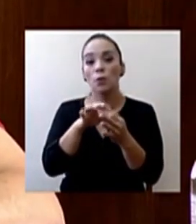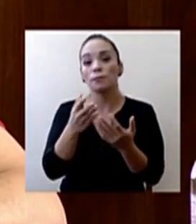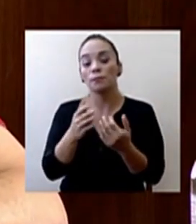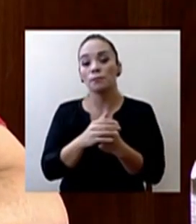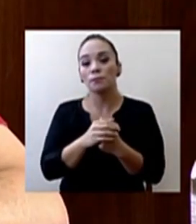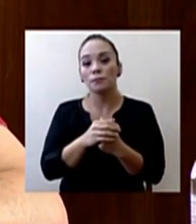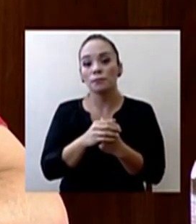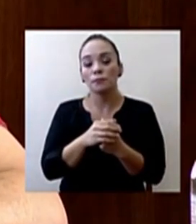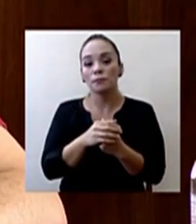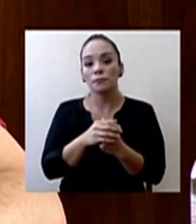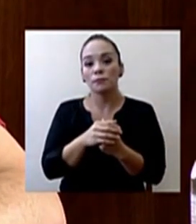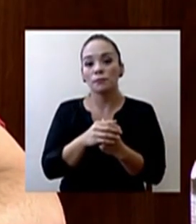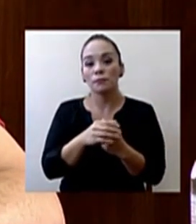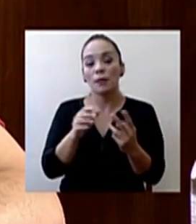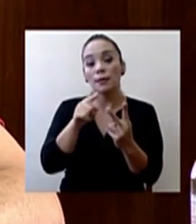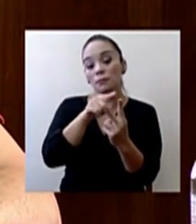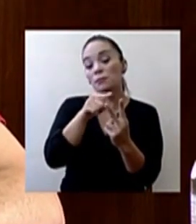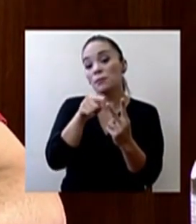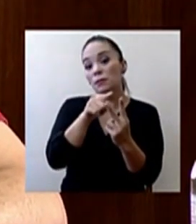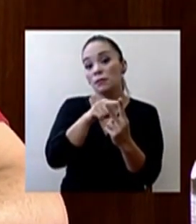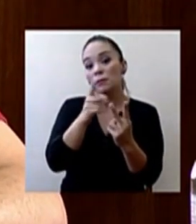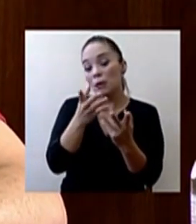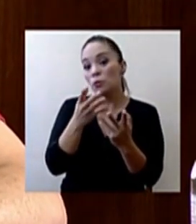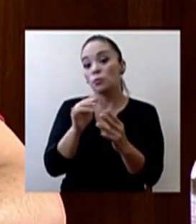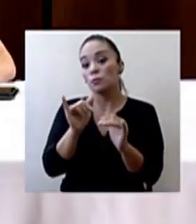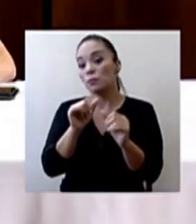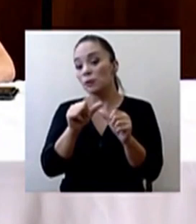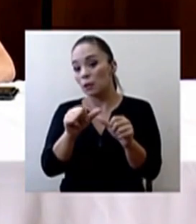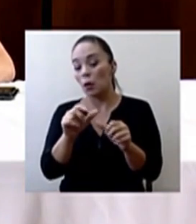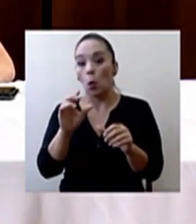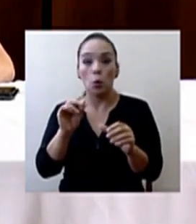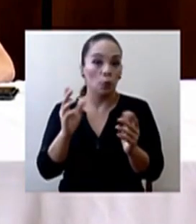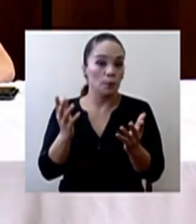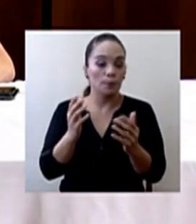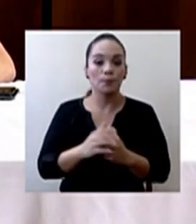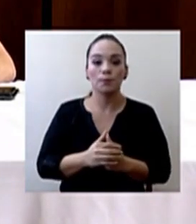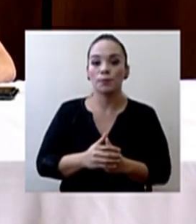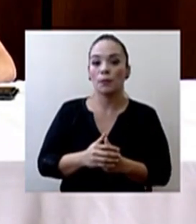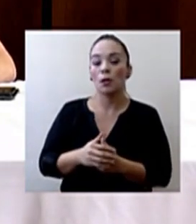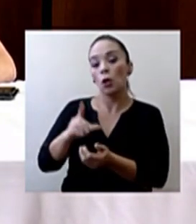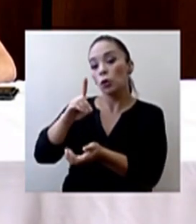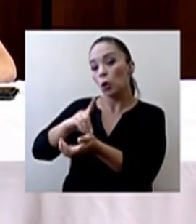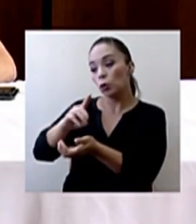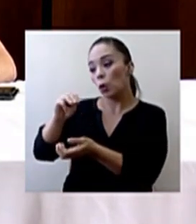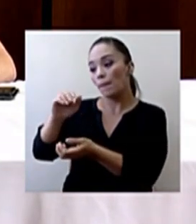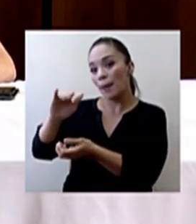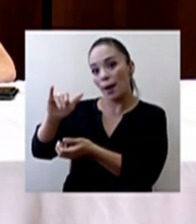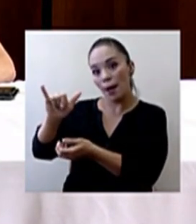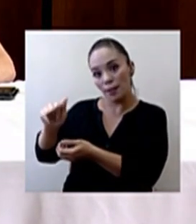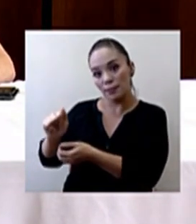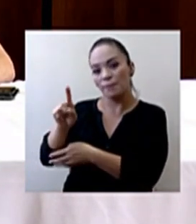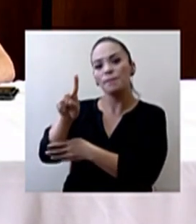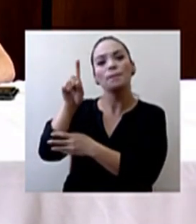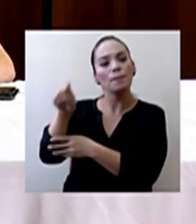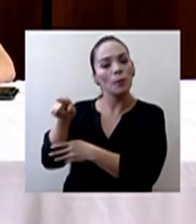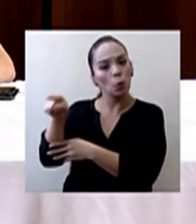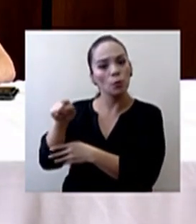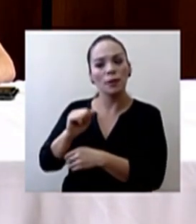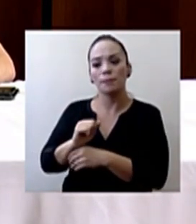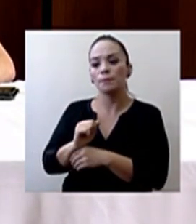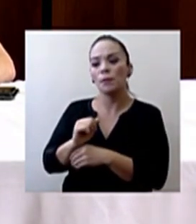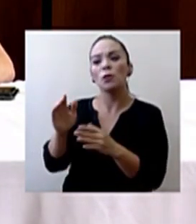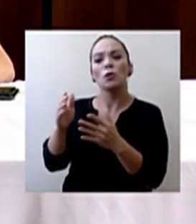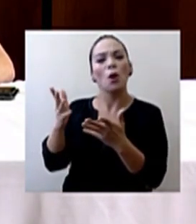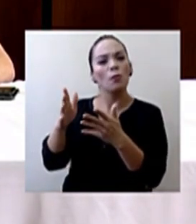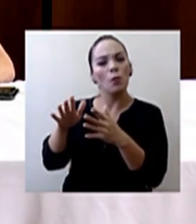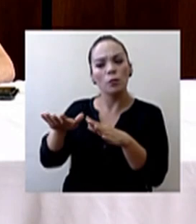clúster o ya se salieron de ellos. Doctor Macaya, quisiera consultarle, nos indican, cómo está